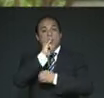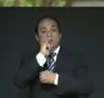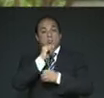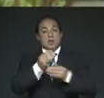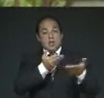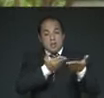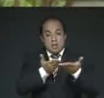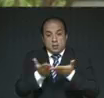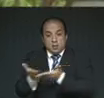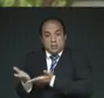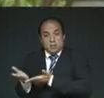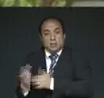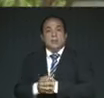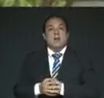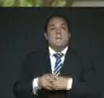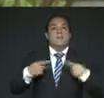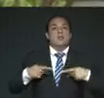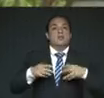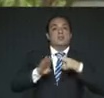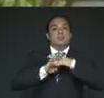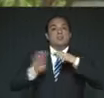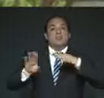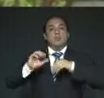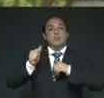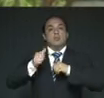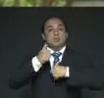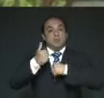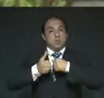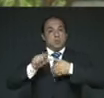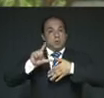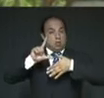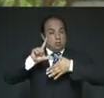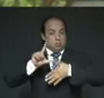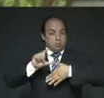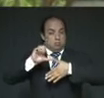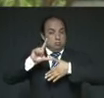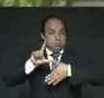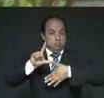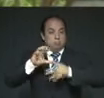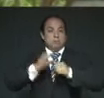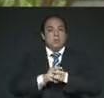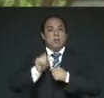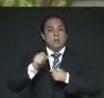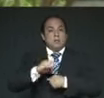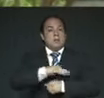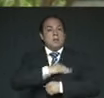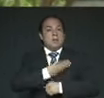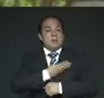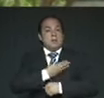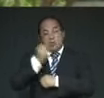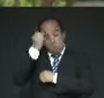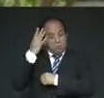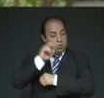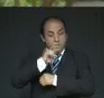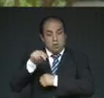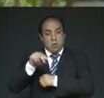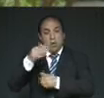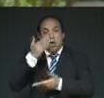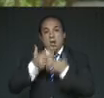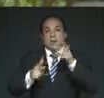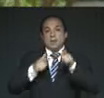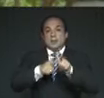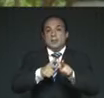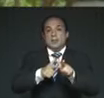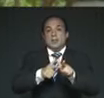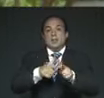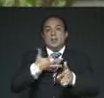por inmigrantes de toda Mesoamérica y luego de toda la Nueva España. Y para no olvidar nunca que hoy sigue siendo una ciudad